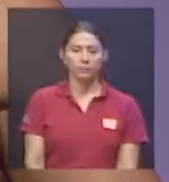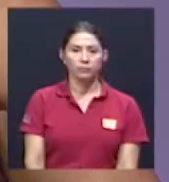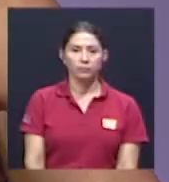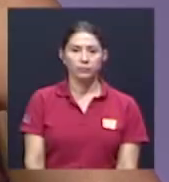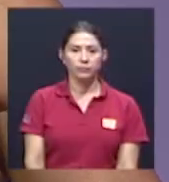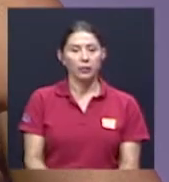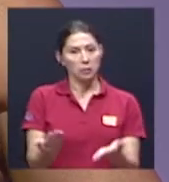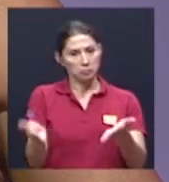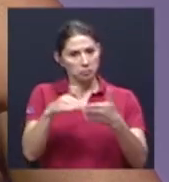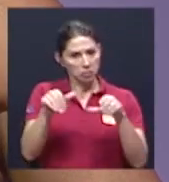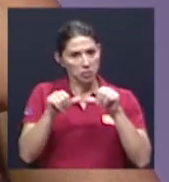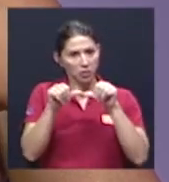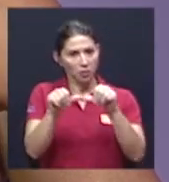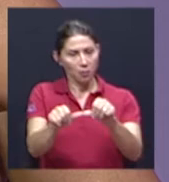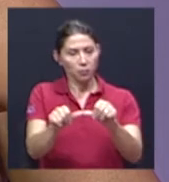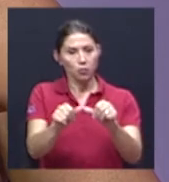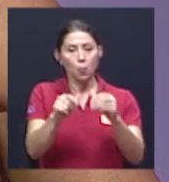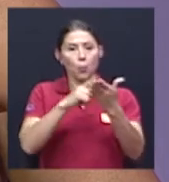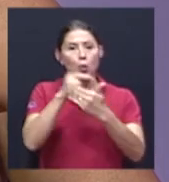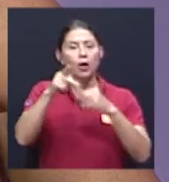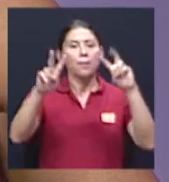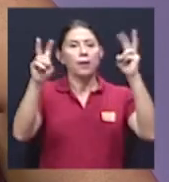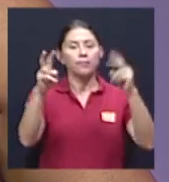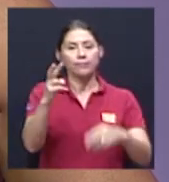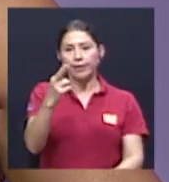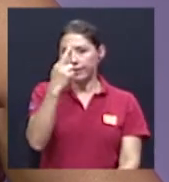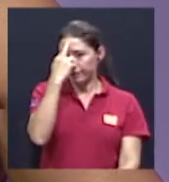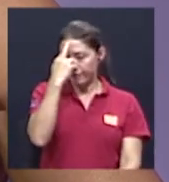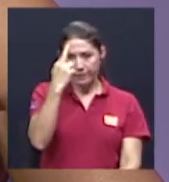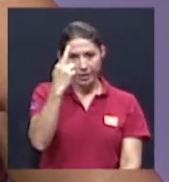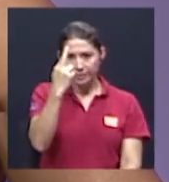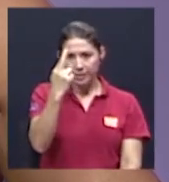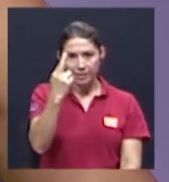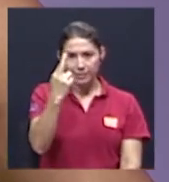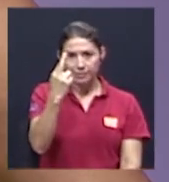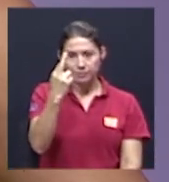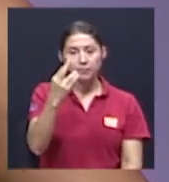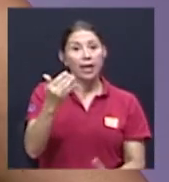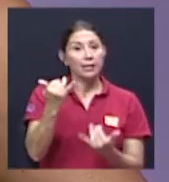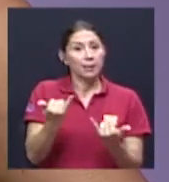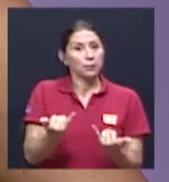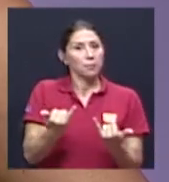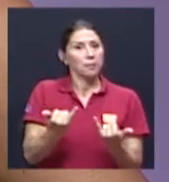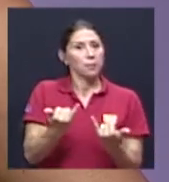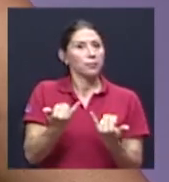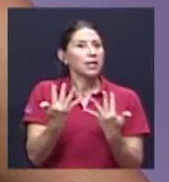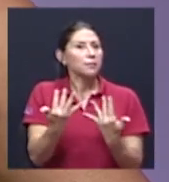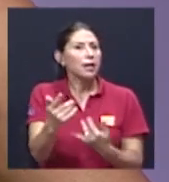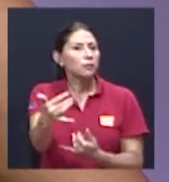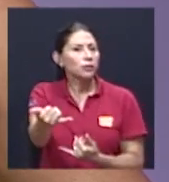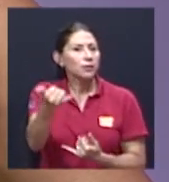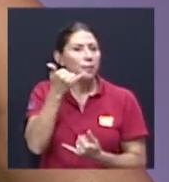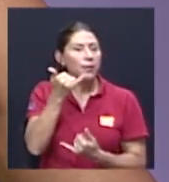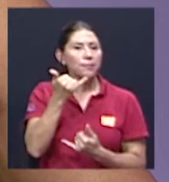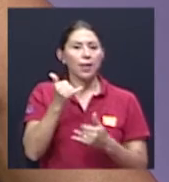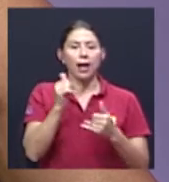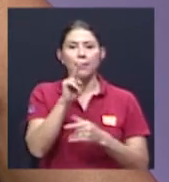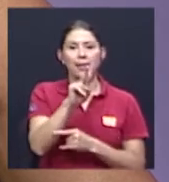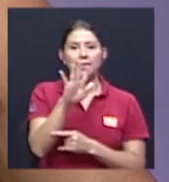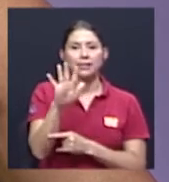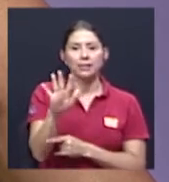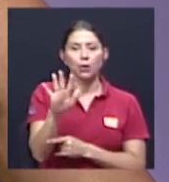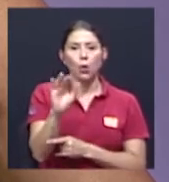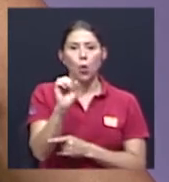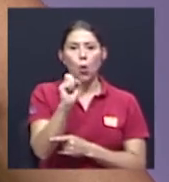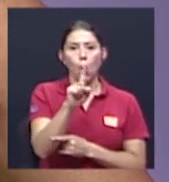Estamos de regreso en Irreverencias, estamos en vivo y esperando sus llamadas al 2511-1515. Estamos